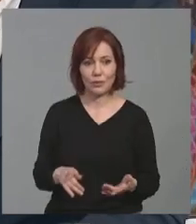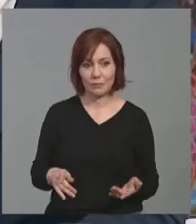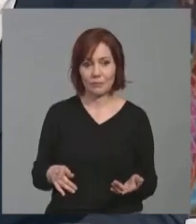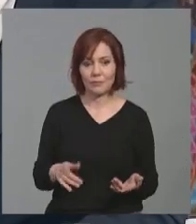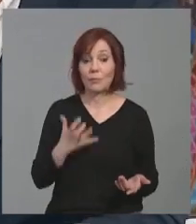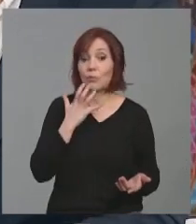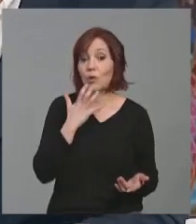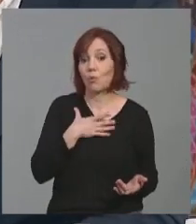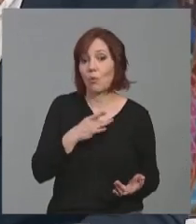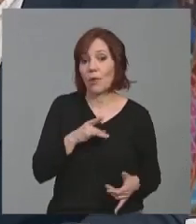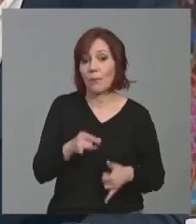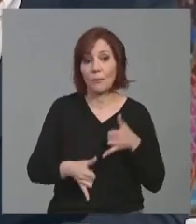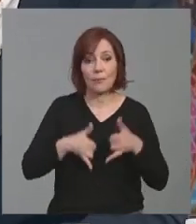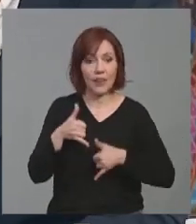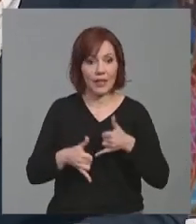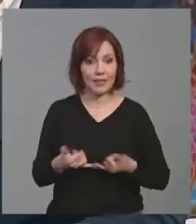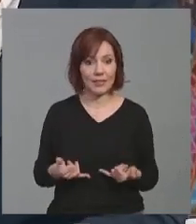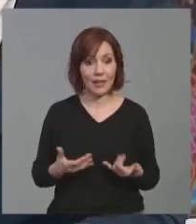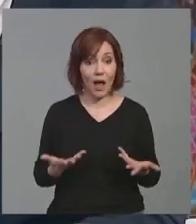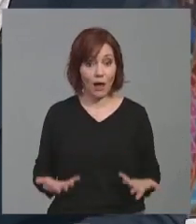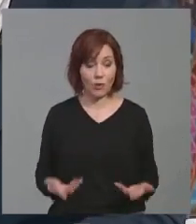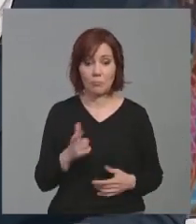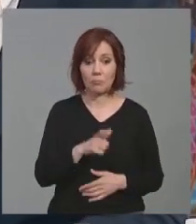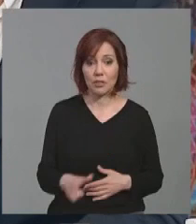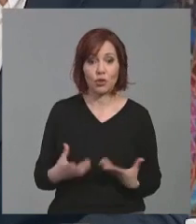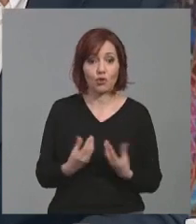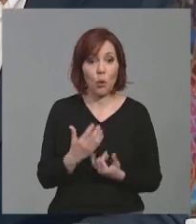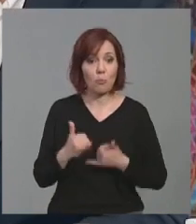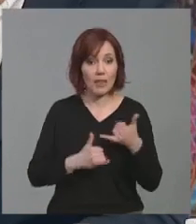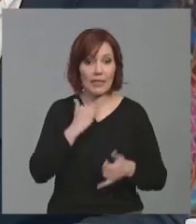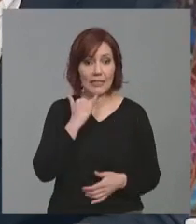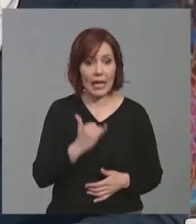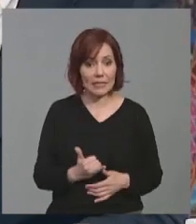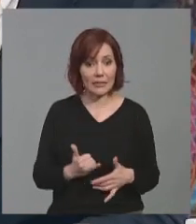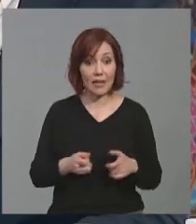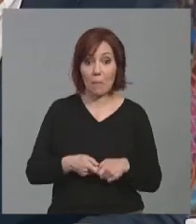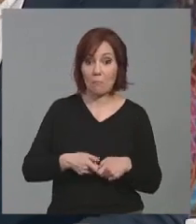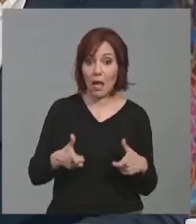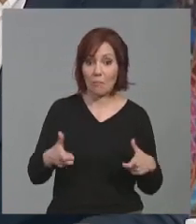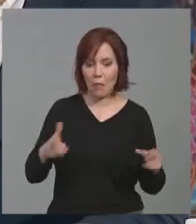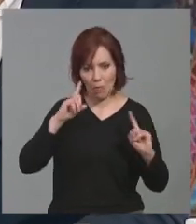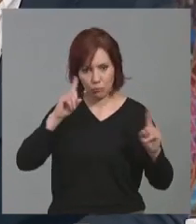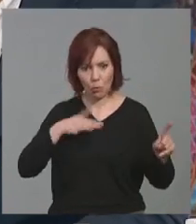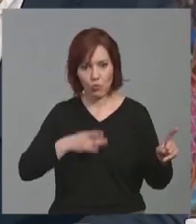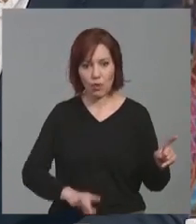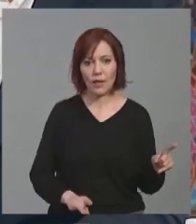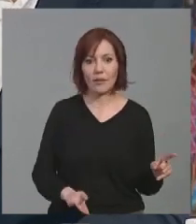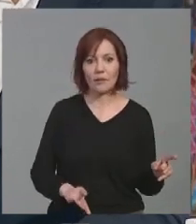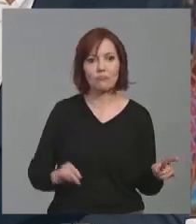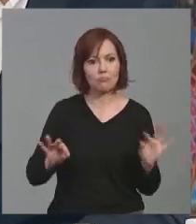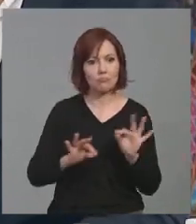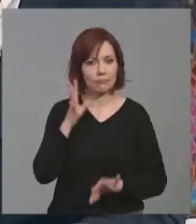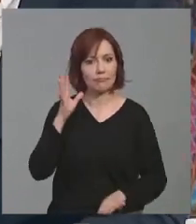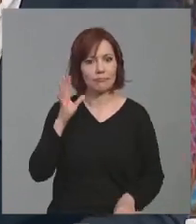en bicicleta, ¿no? Que hoy en día, con la bicicleta eléctrica, pues, mucha gente se anima y estamos teniendo, afortunadamente, ya en el mes de enero, pues, muchos